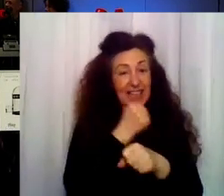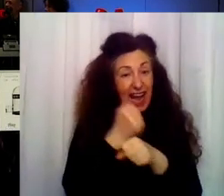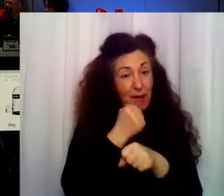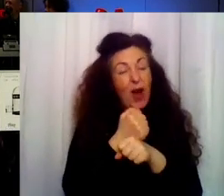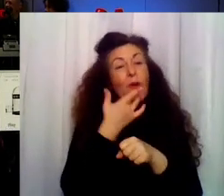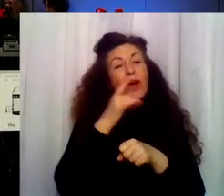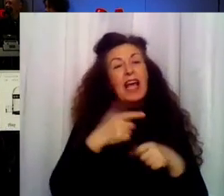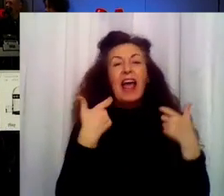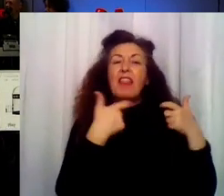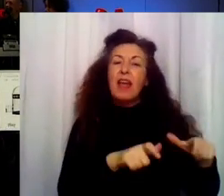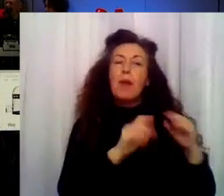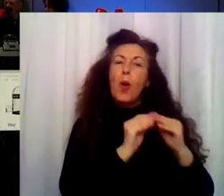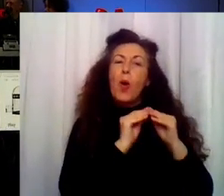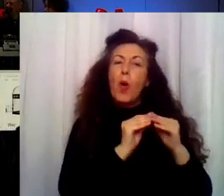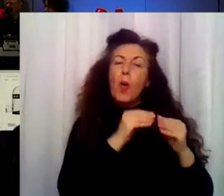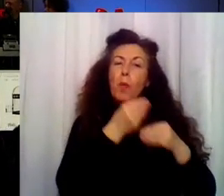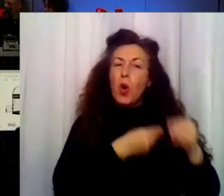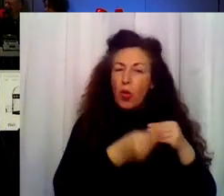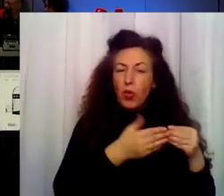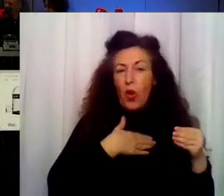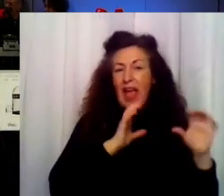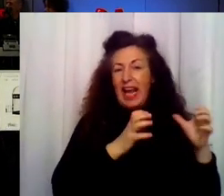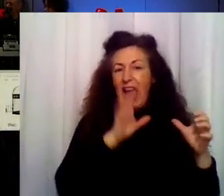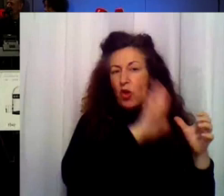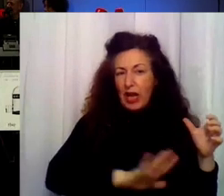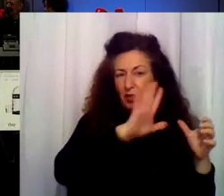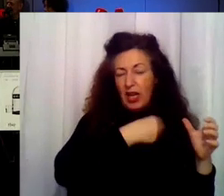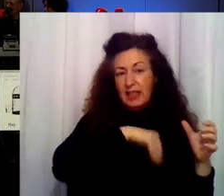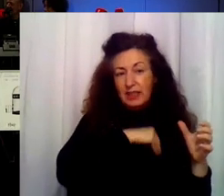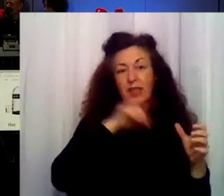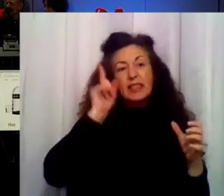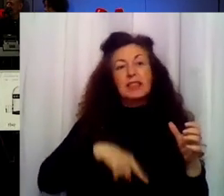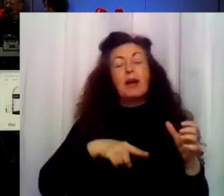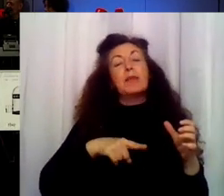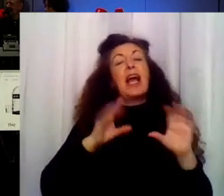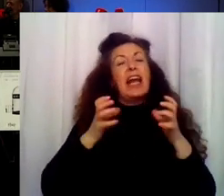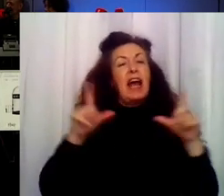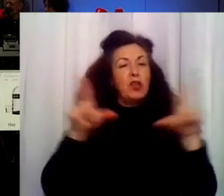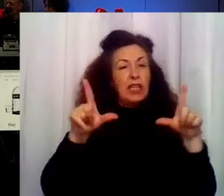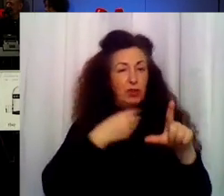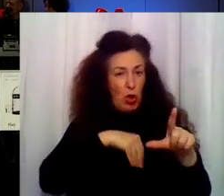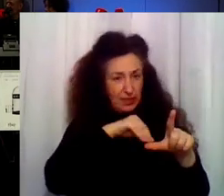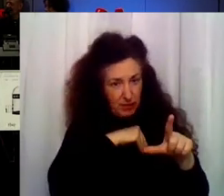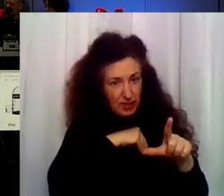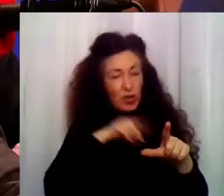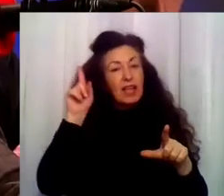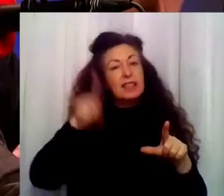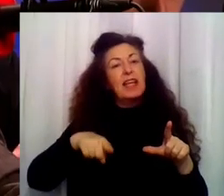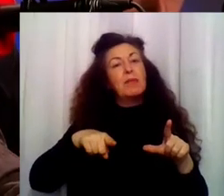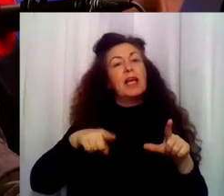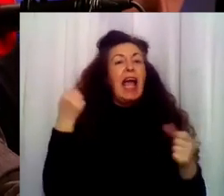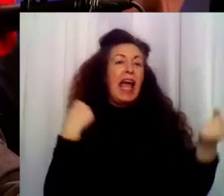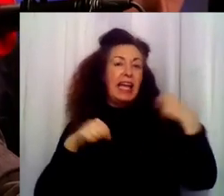Departamento de Producción de Radio Nacional de España, a Joaquín Martín de Imagen Corporativa de Radiotelevisión Española, a José Luis Morales de